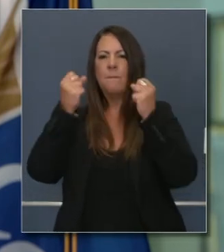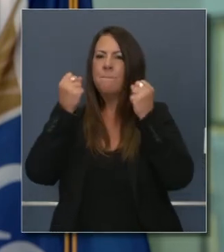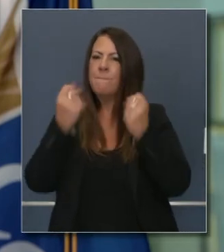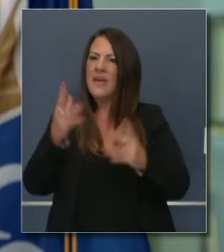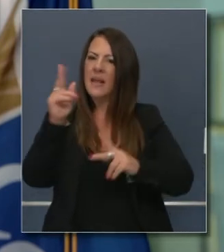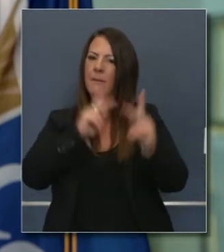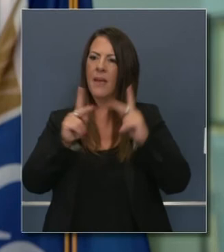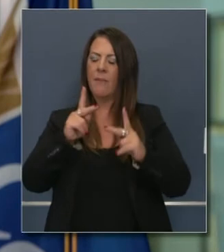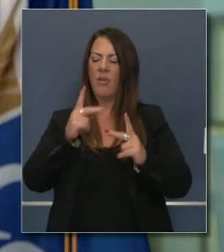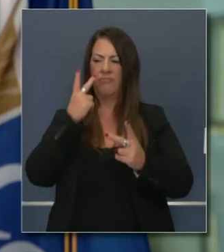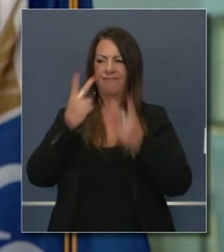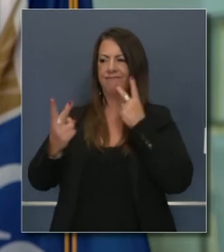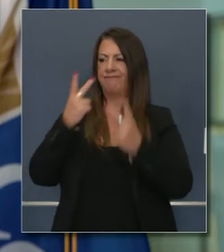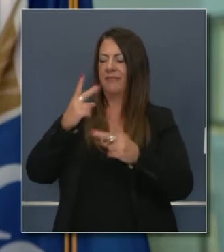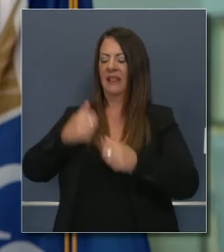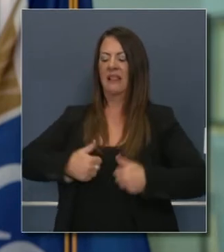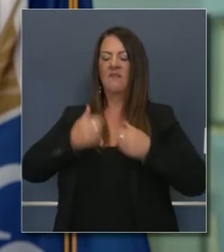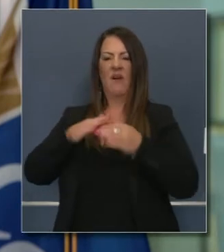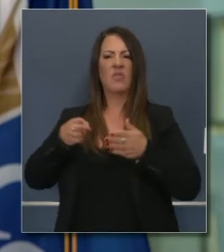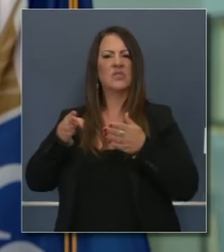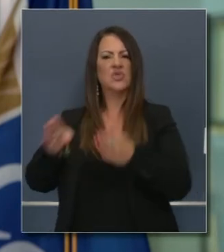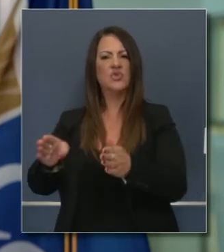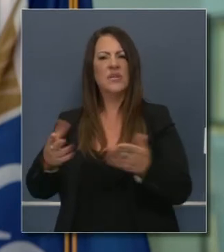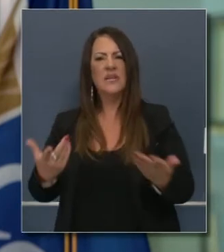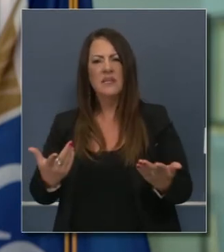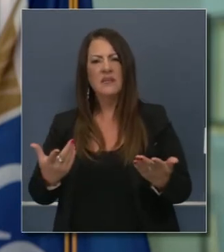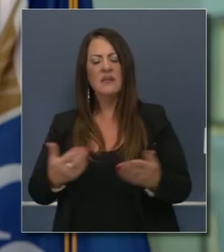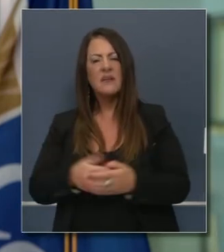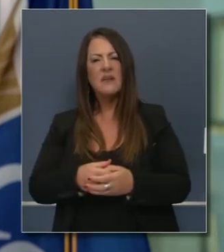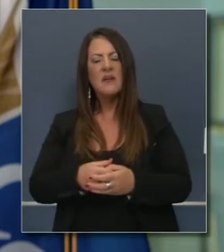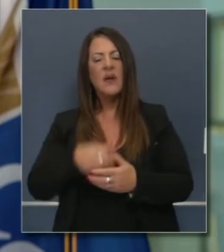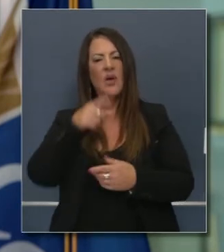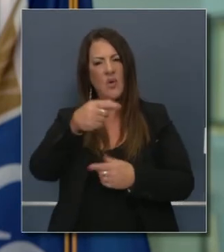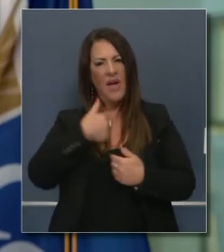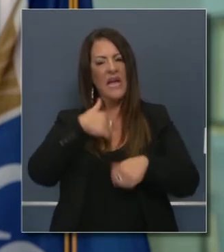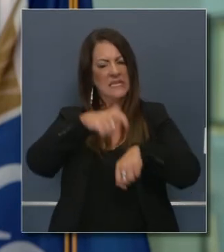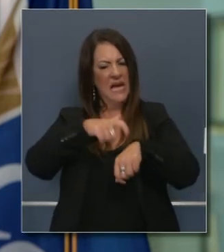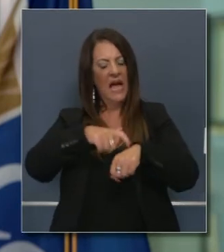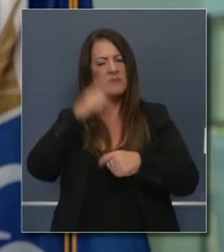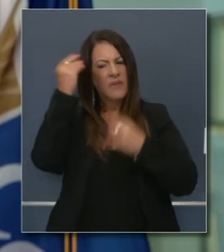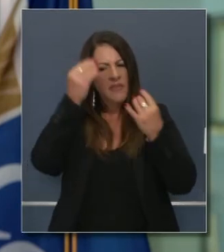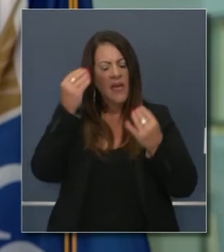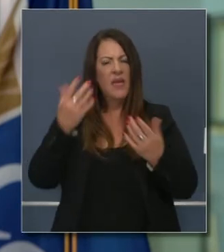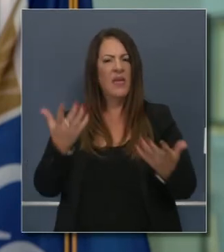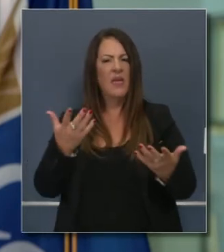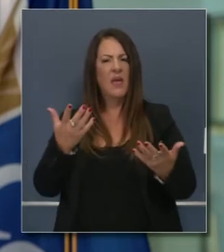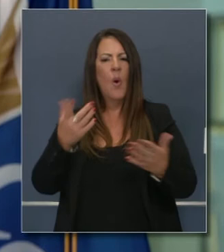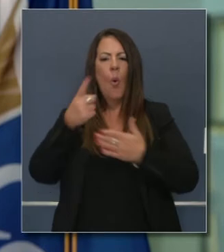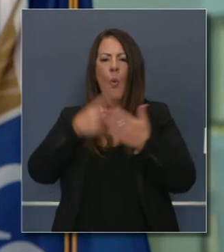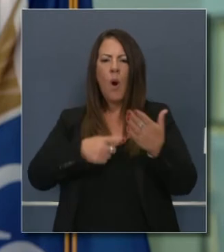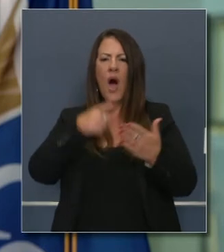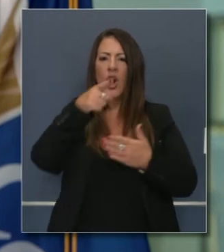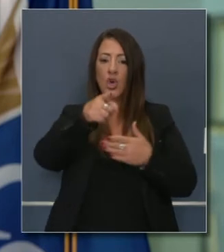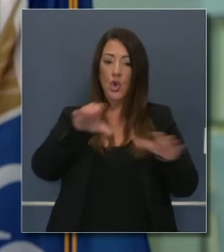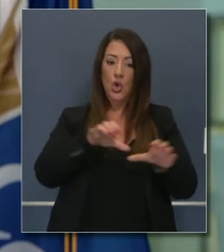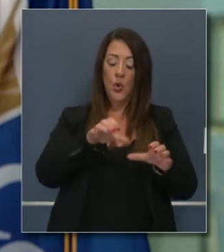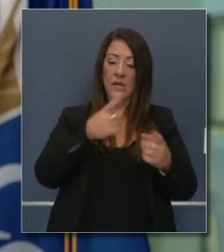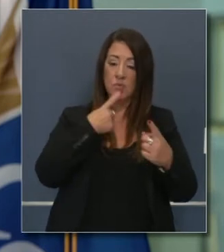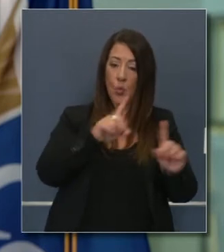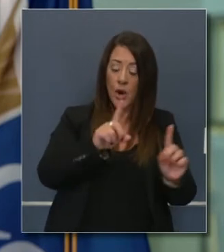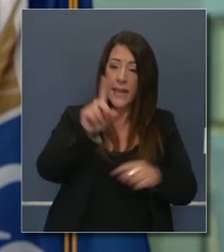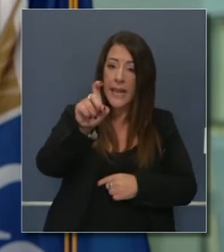increíble. Hay tantas personas viviendo en las calles. Ahora me pregunto que ha tenido tiempo de pensar sobre esto. ¿Qué está